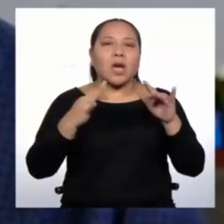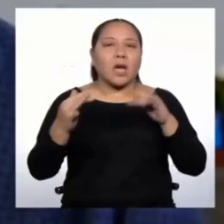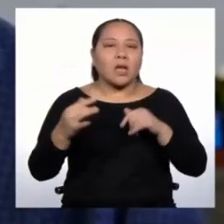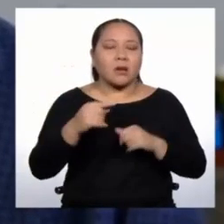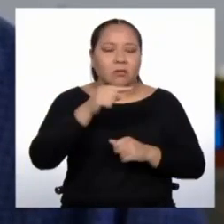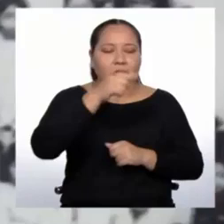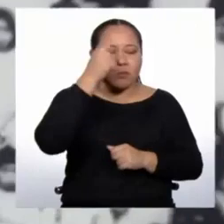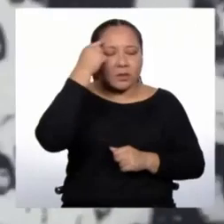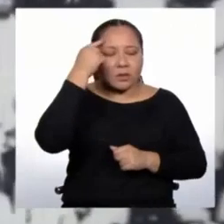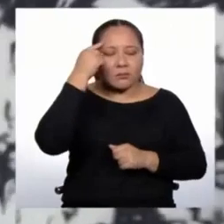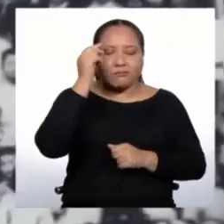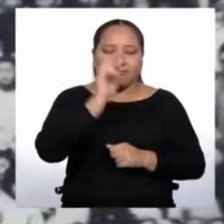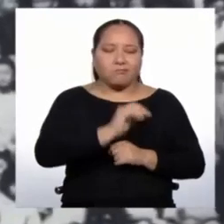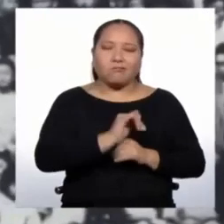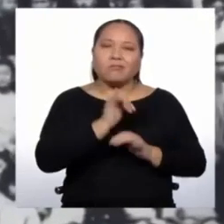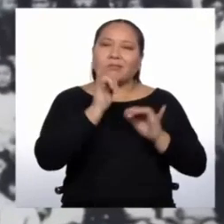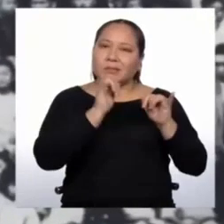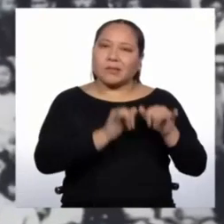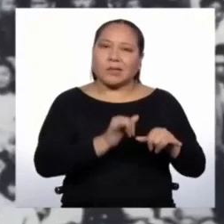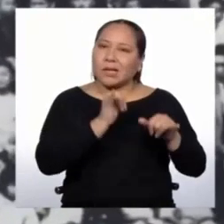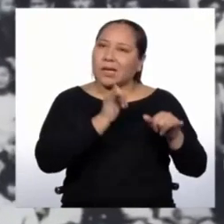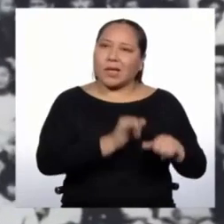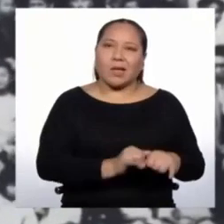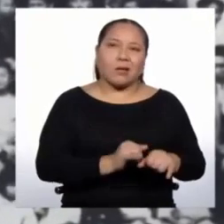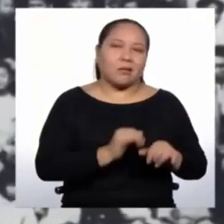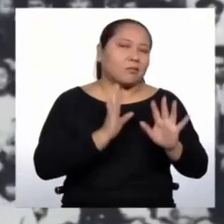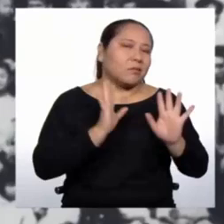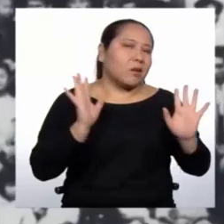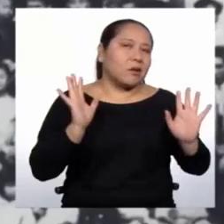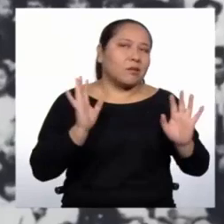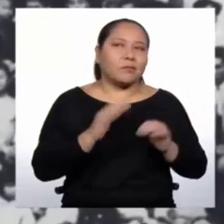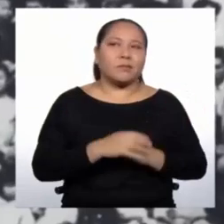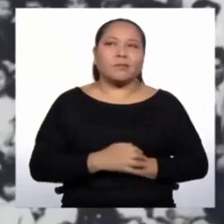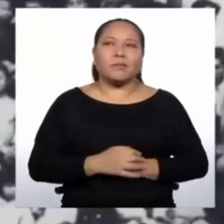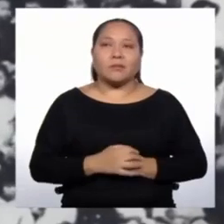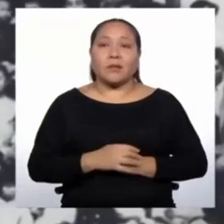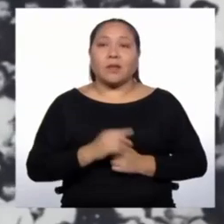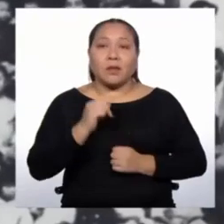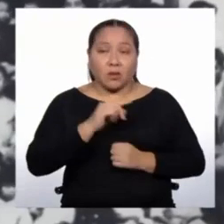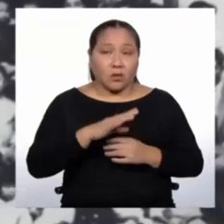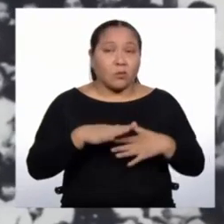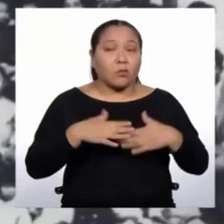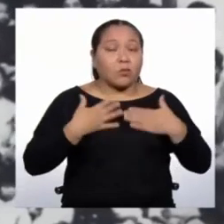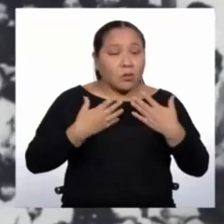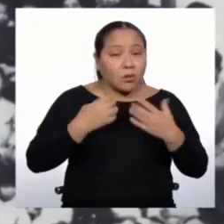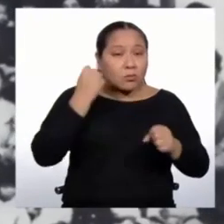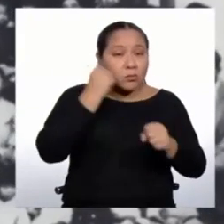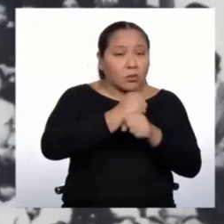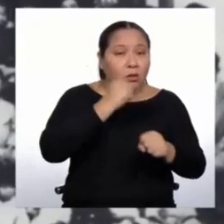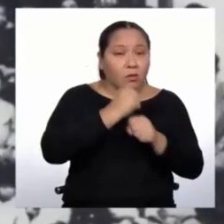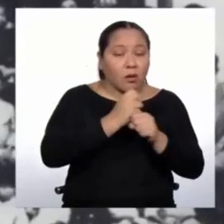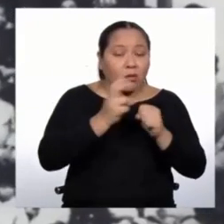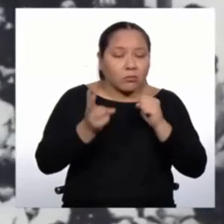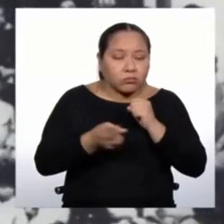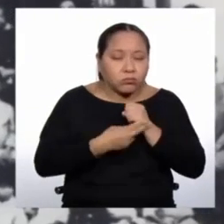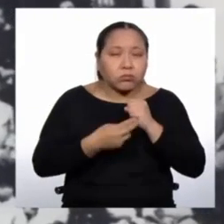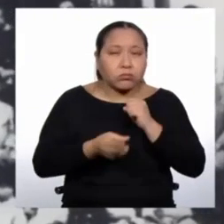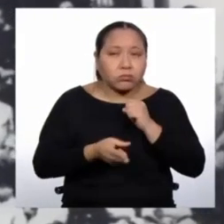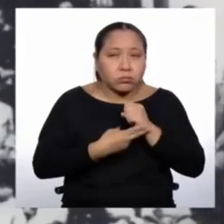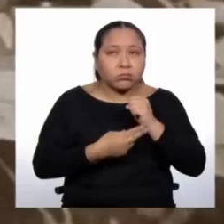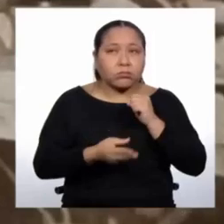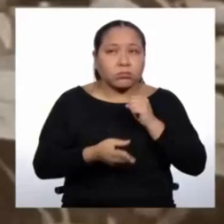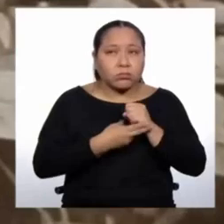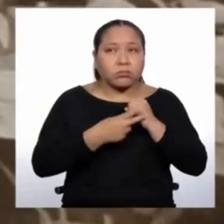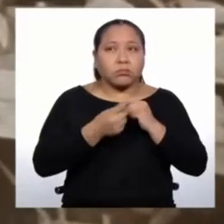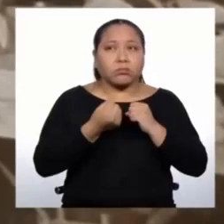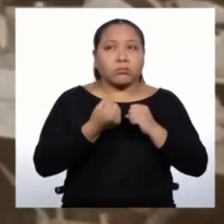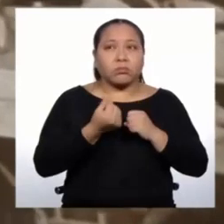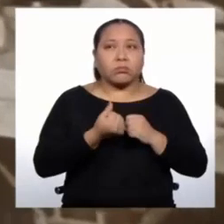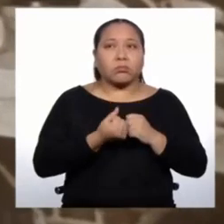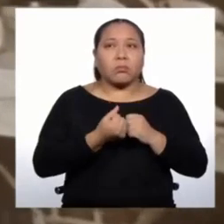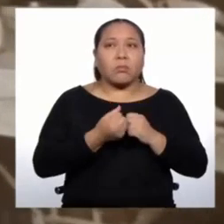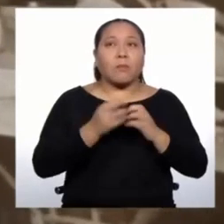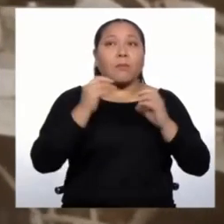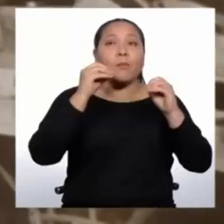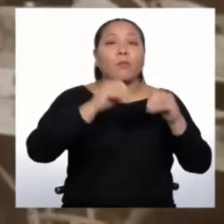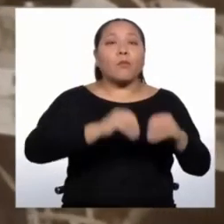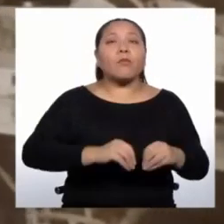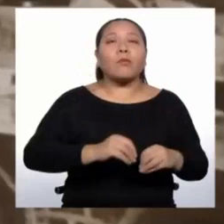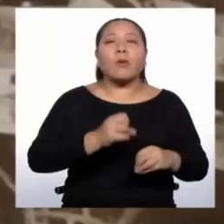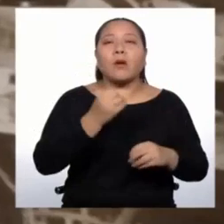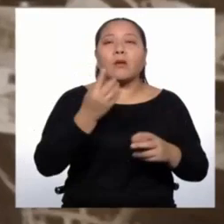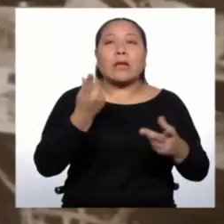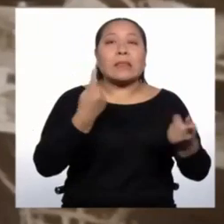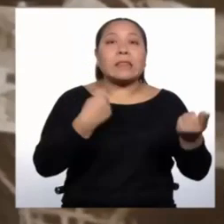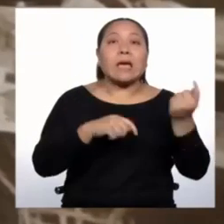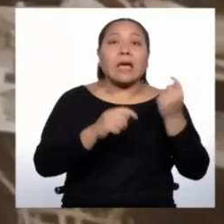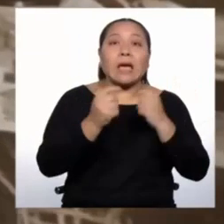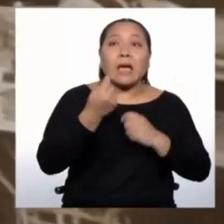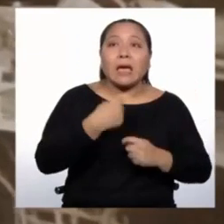convirtiera en una migración permanente. Pudieron trabajar duro, ahorrar un poquito, luego establecer pequeños negocios, la